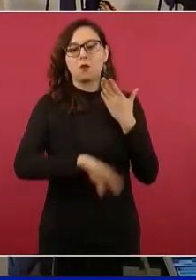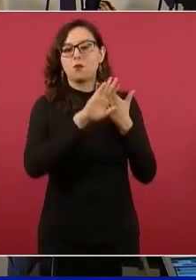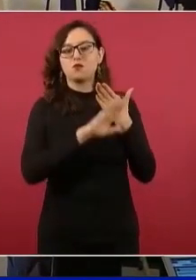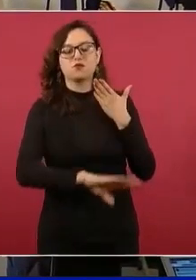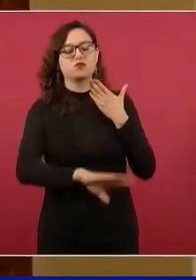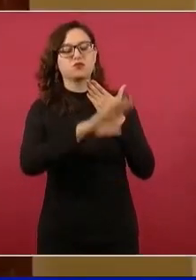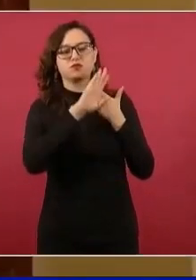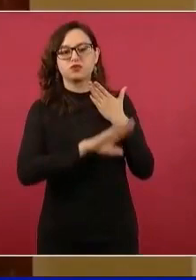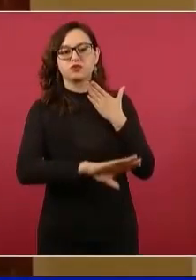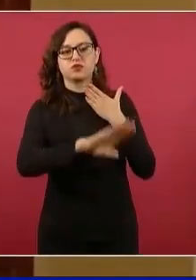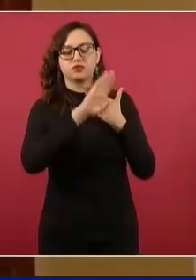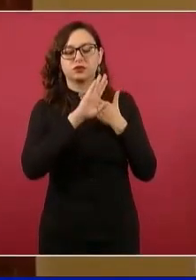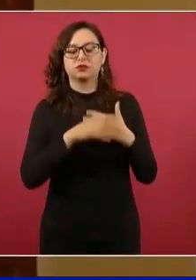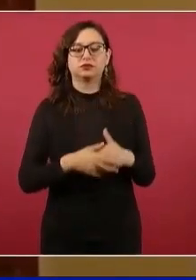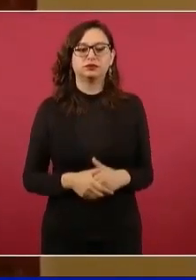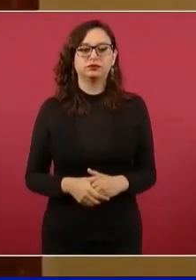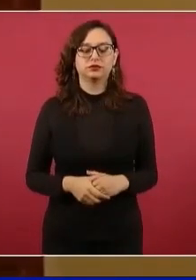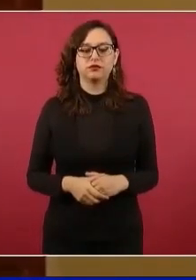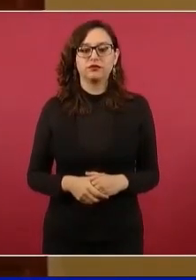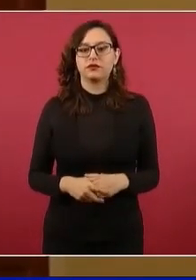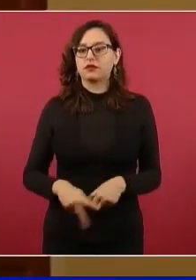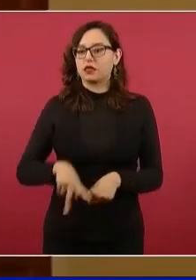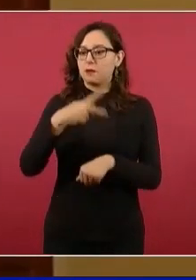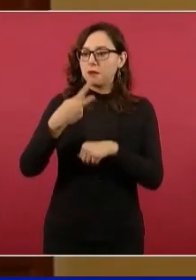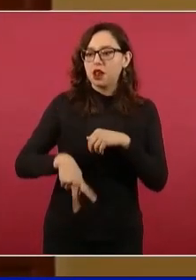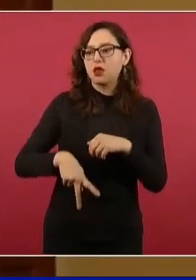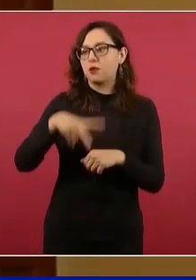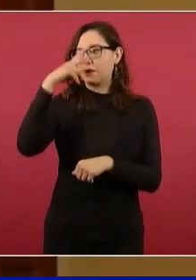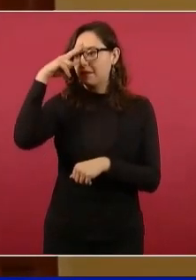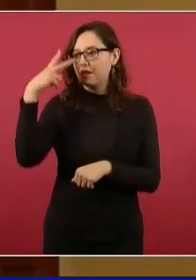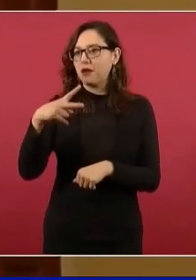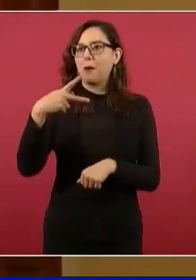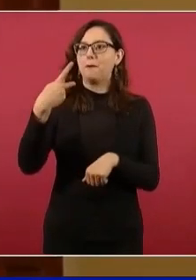peligro para México, peligro para México.